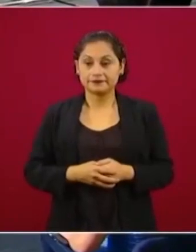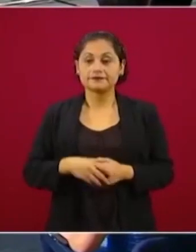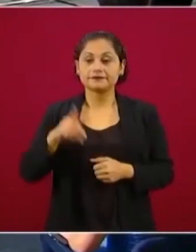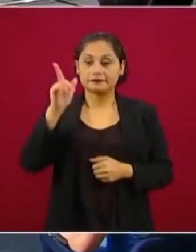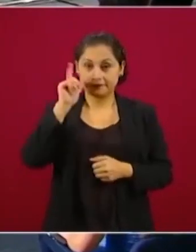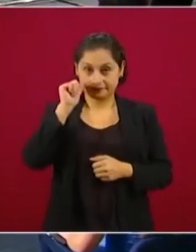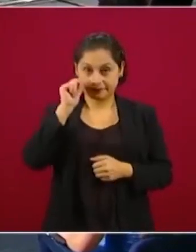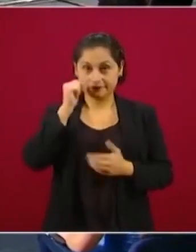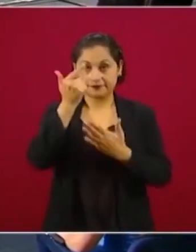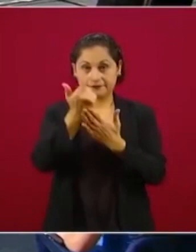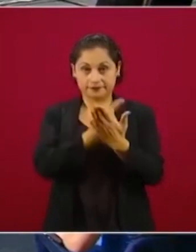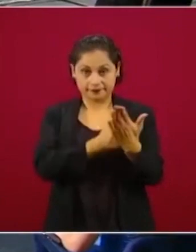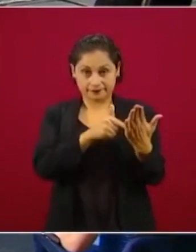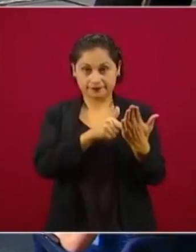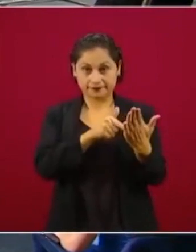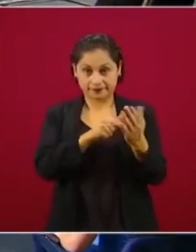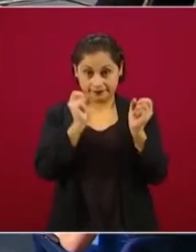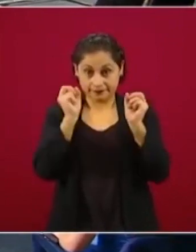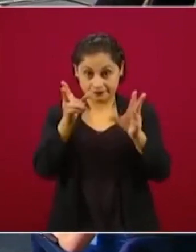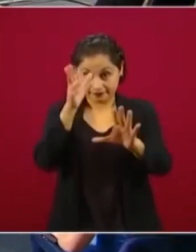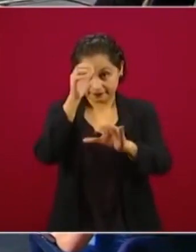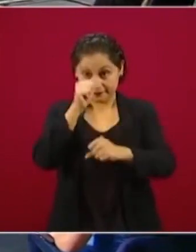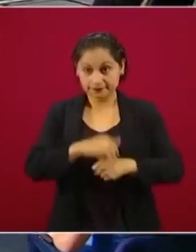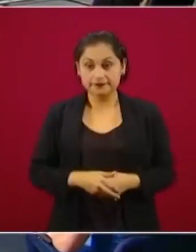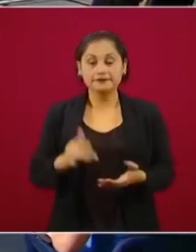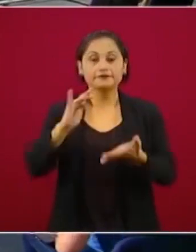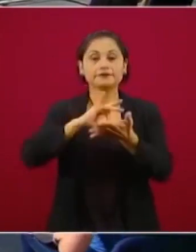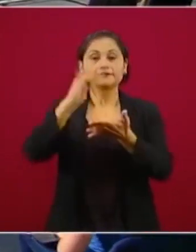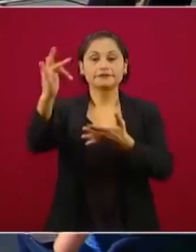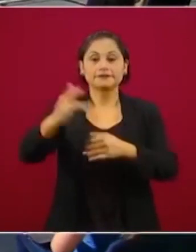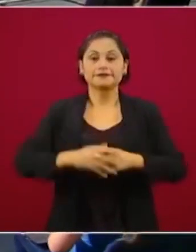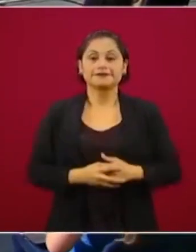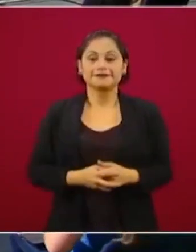Miguel Arzate, Canal 14